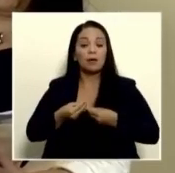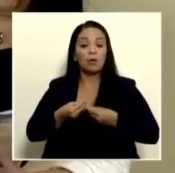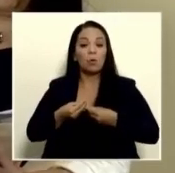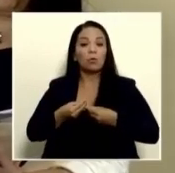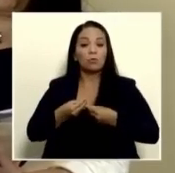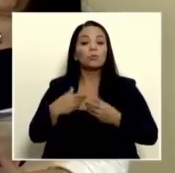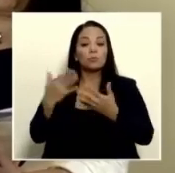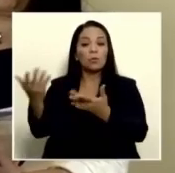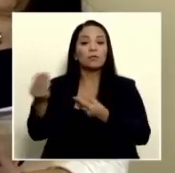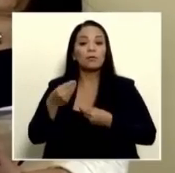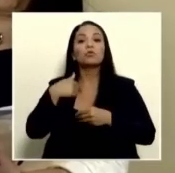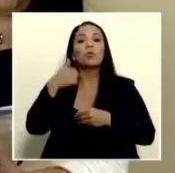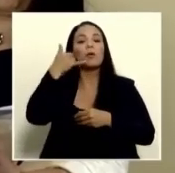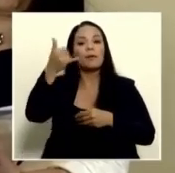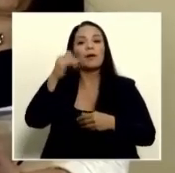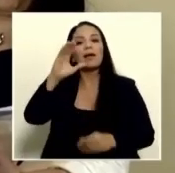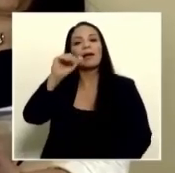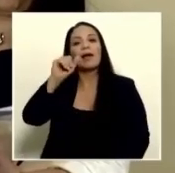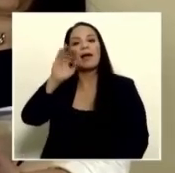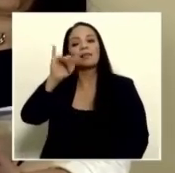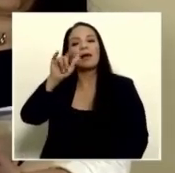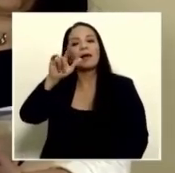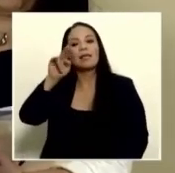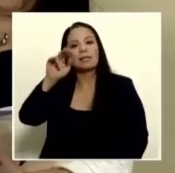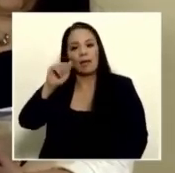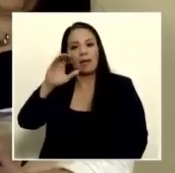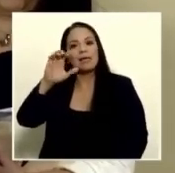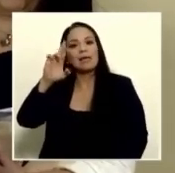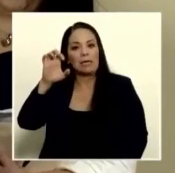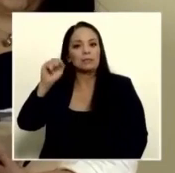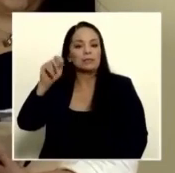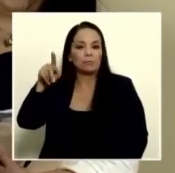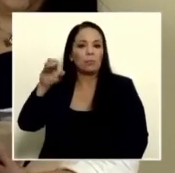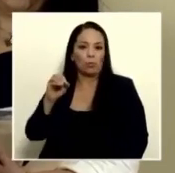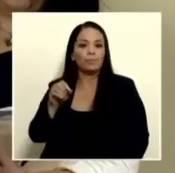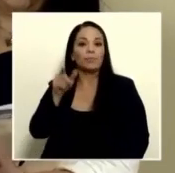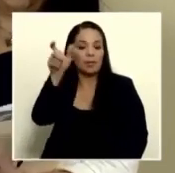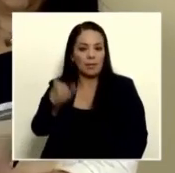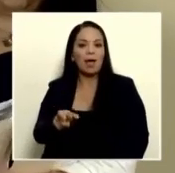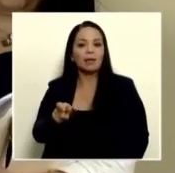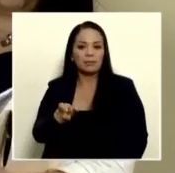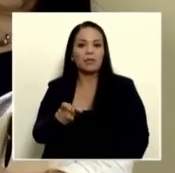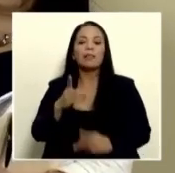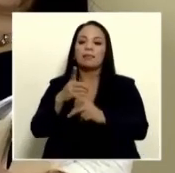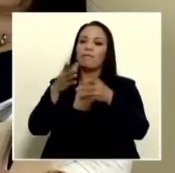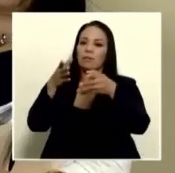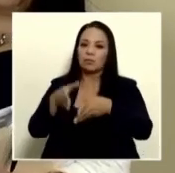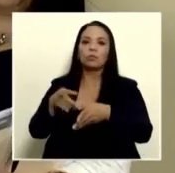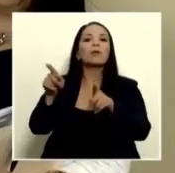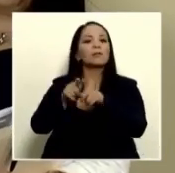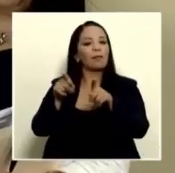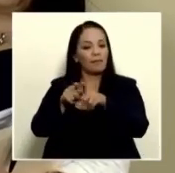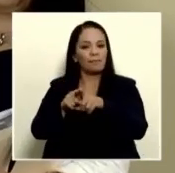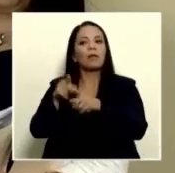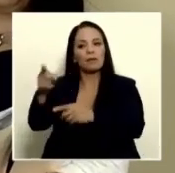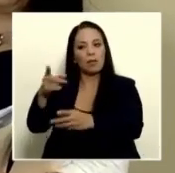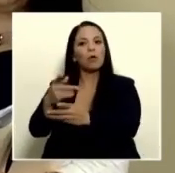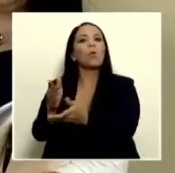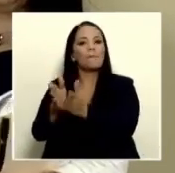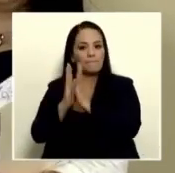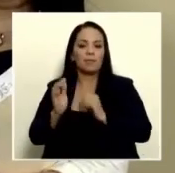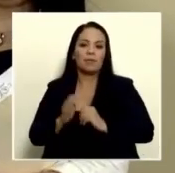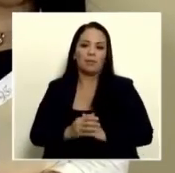voy a llamar a la señora Catalina Crespo me parece que es importante que si ella como defensora también lo pida no la ha llamado